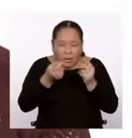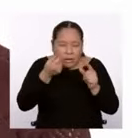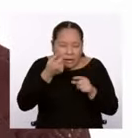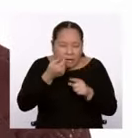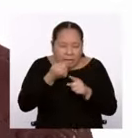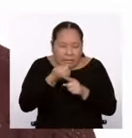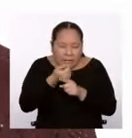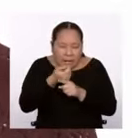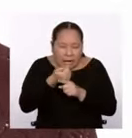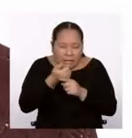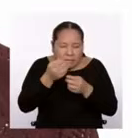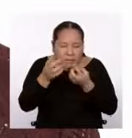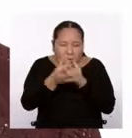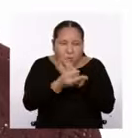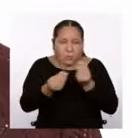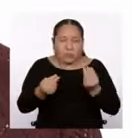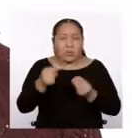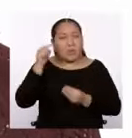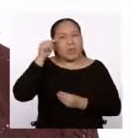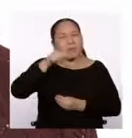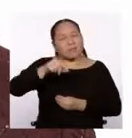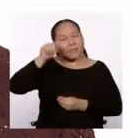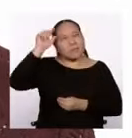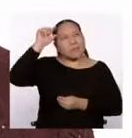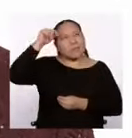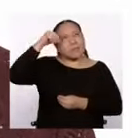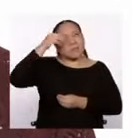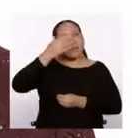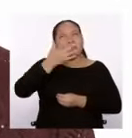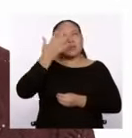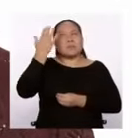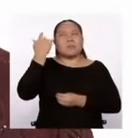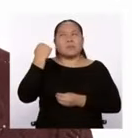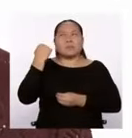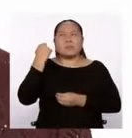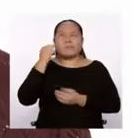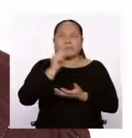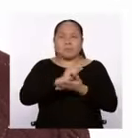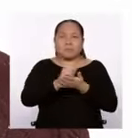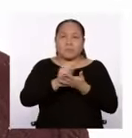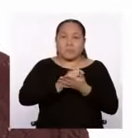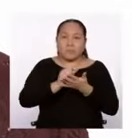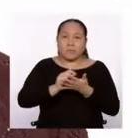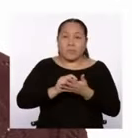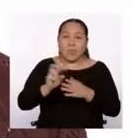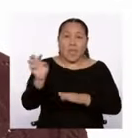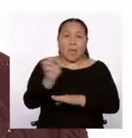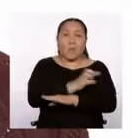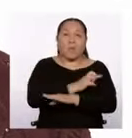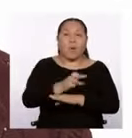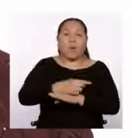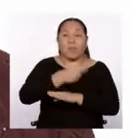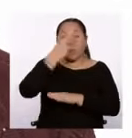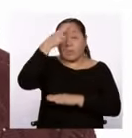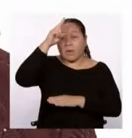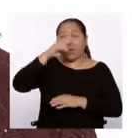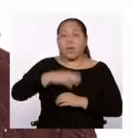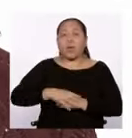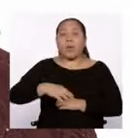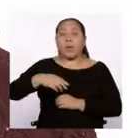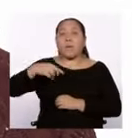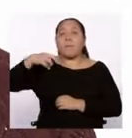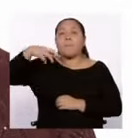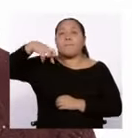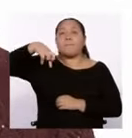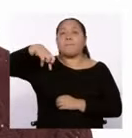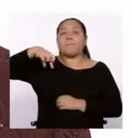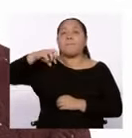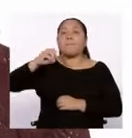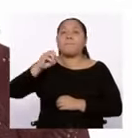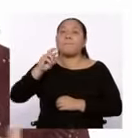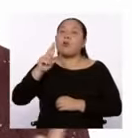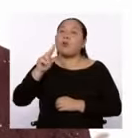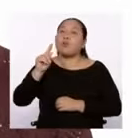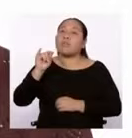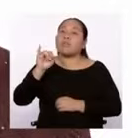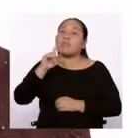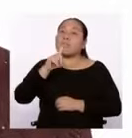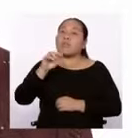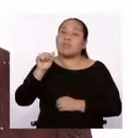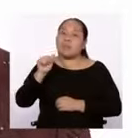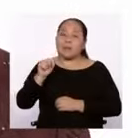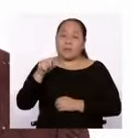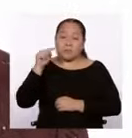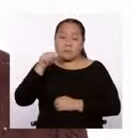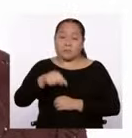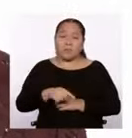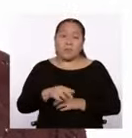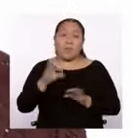Esto me hizo acordar a algo escrito por el poeta mexicano Miguel León Portilla, sobre lo que está